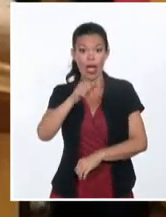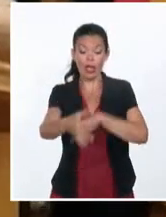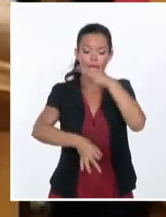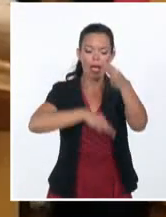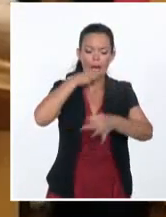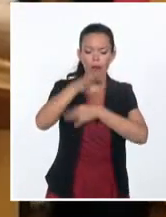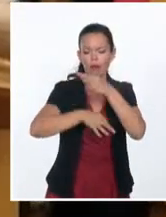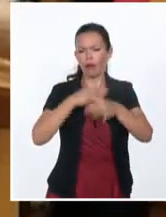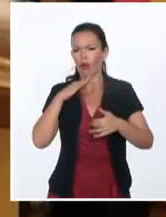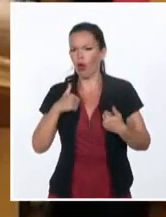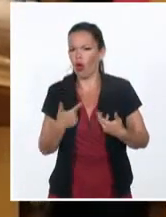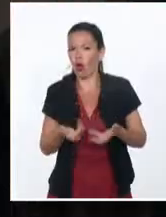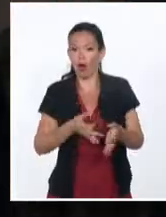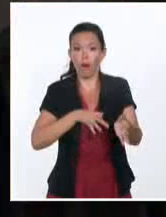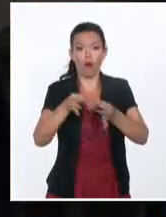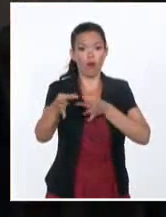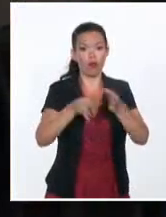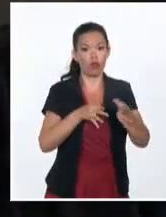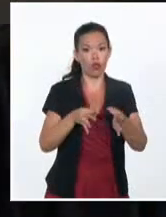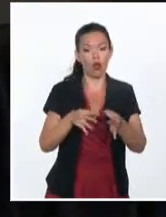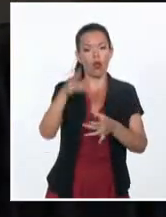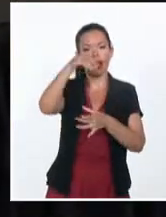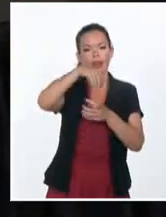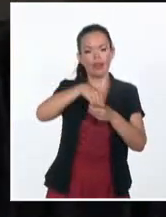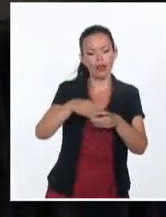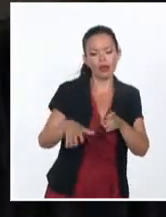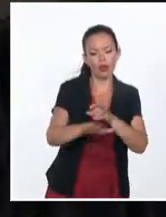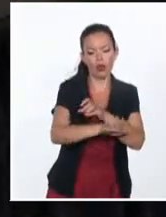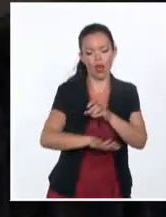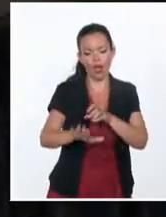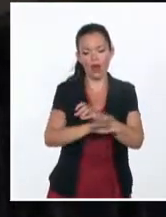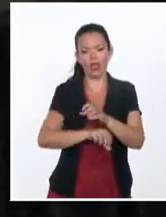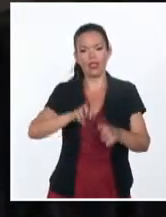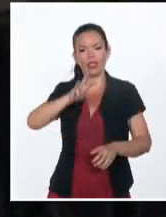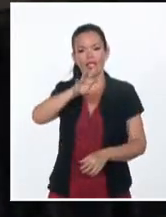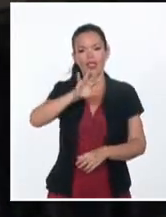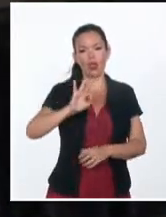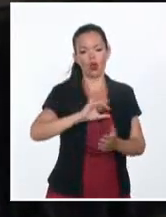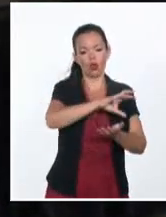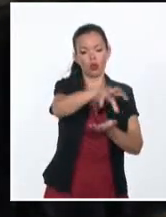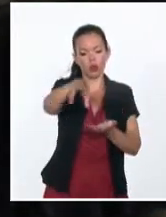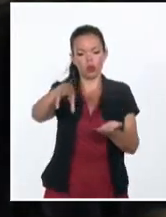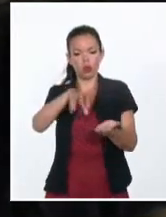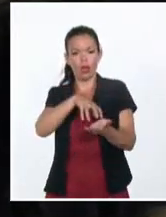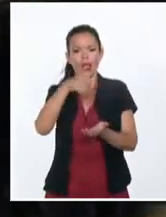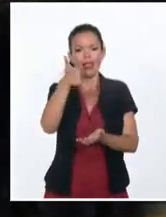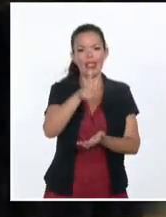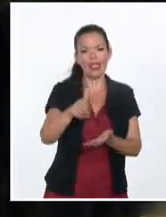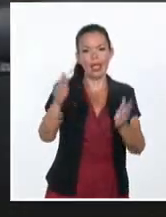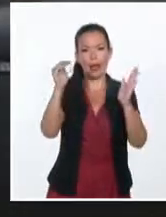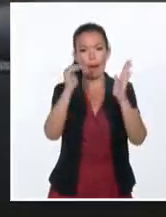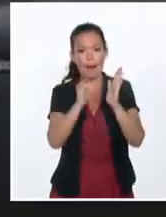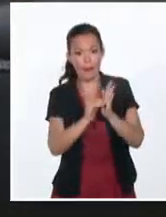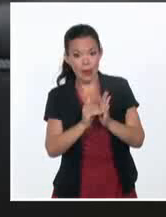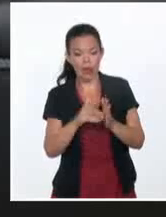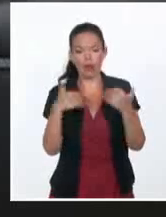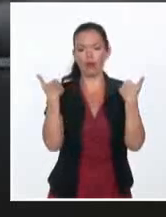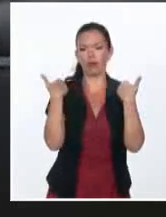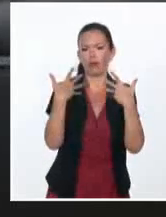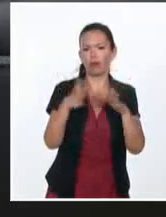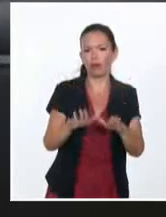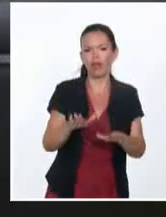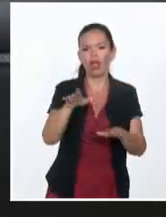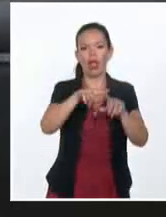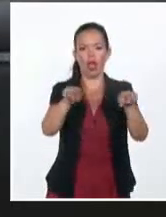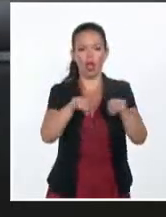turístico, que cuenta en el territorio con 38 instalaciones y alrededor de 10.600 habitaciones. Lazo explicó que el